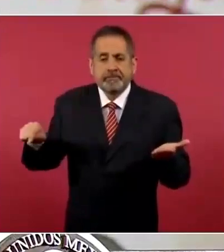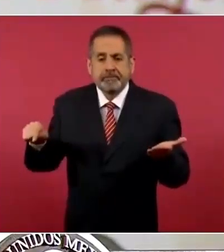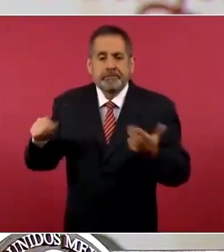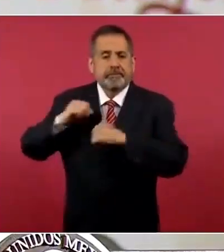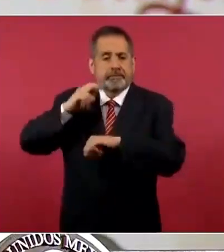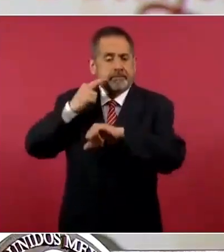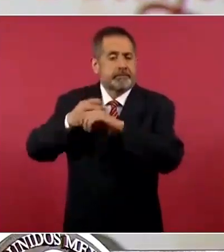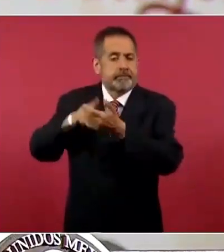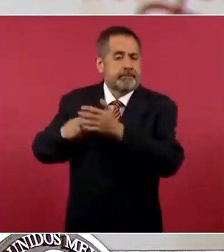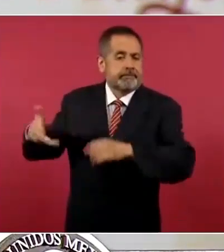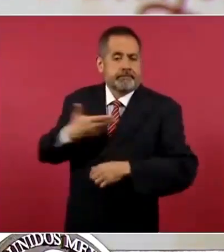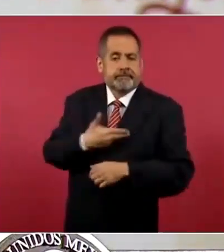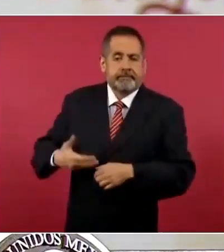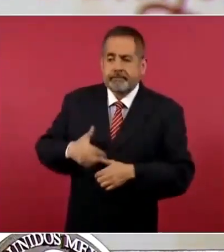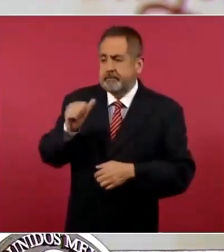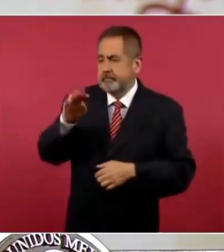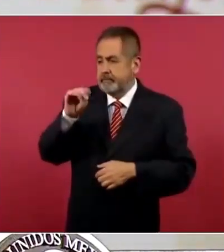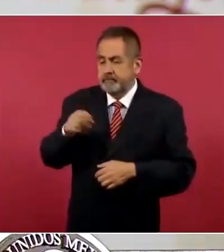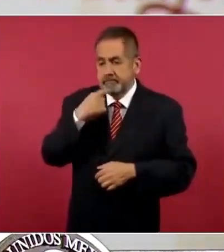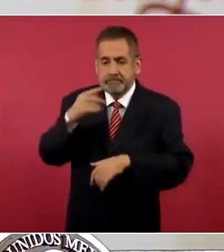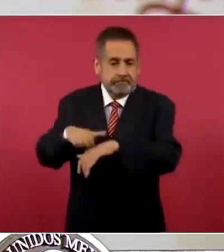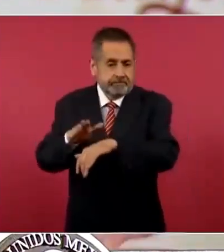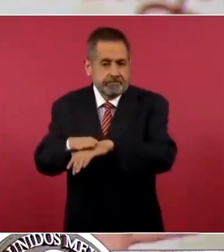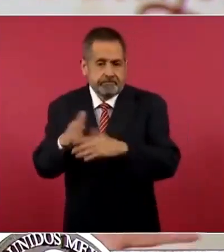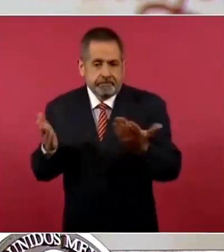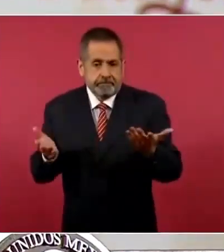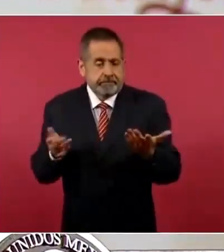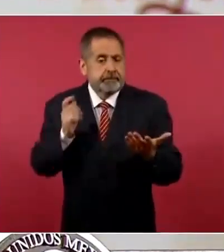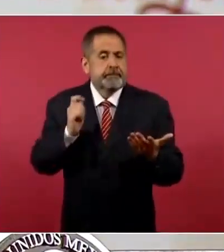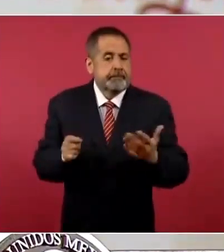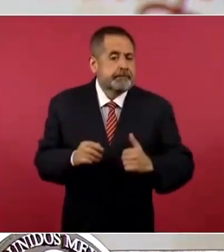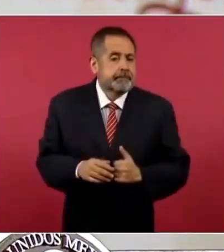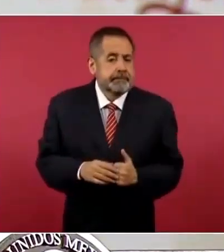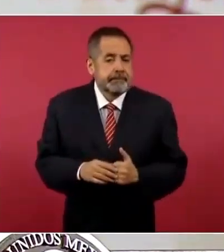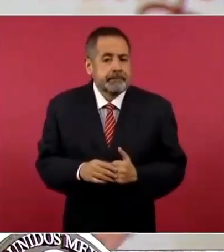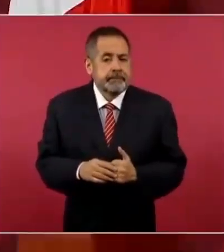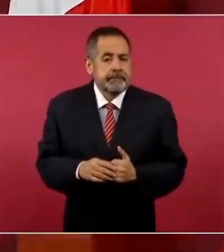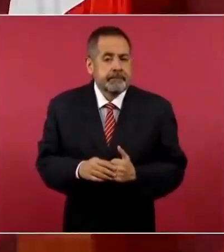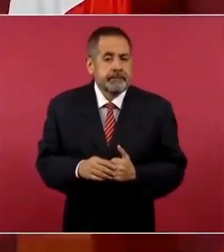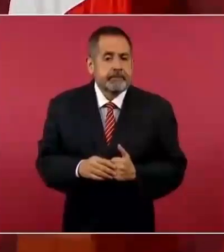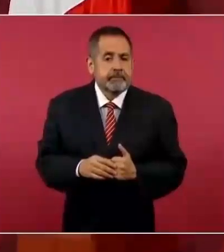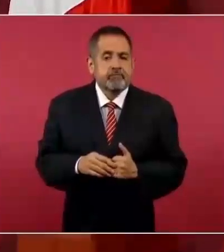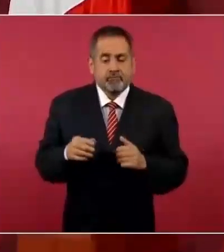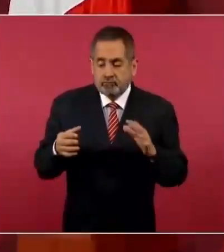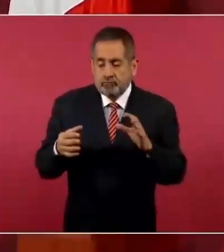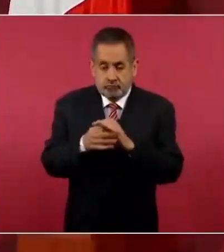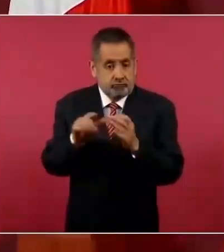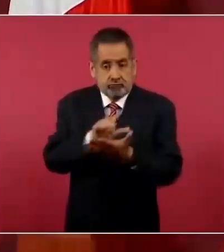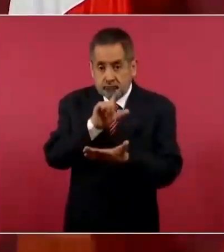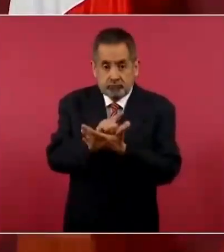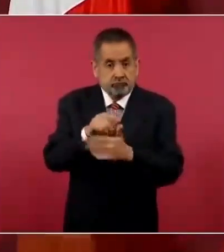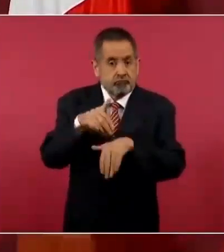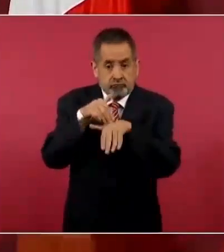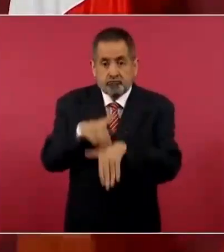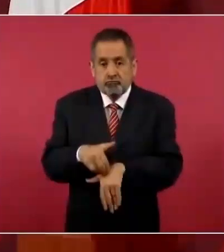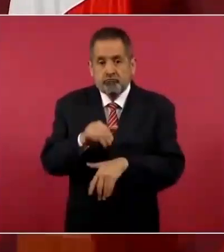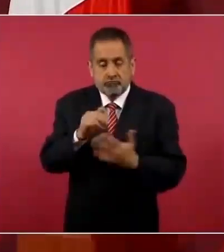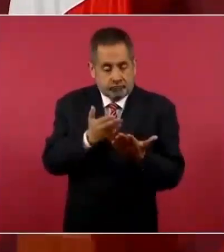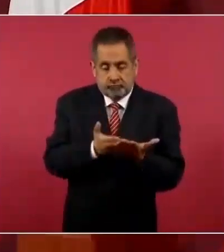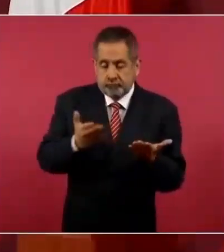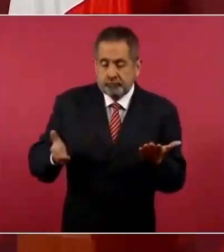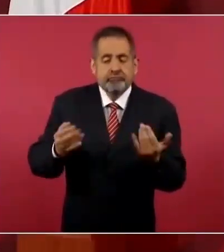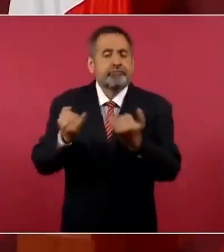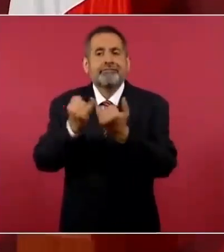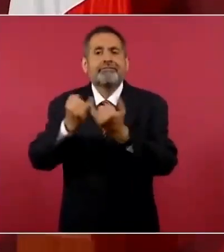encabeza el presidente Andrés Manuel López Obrador, esto se hizo conforme a la ley, no como pasaba